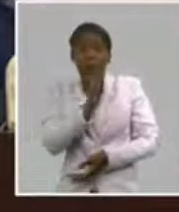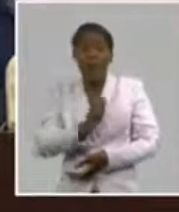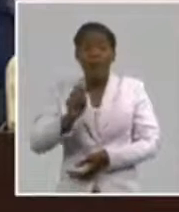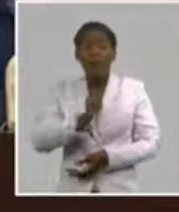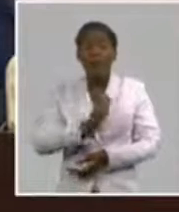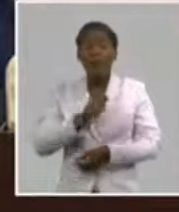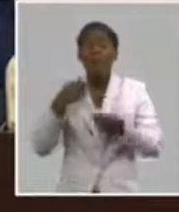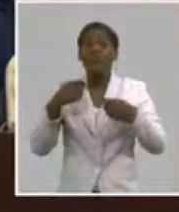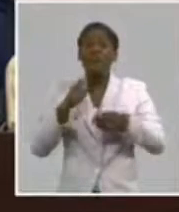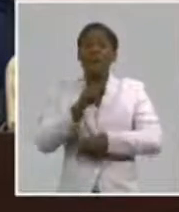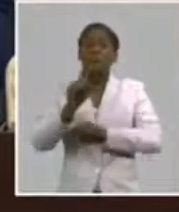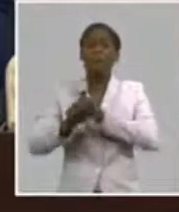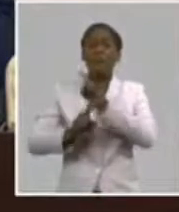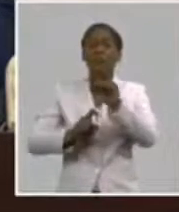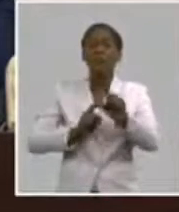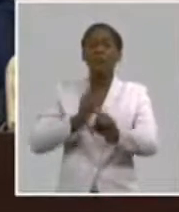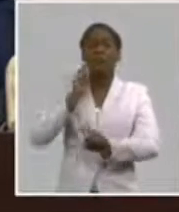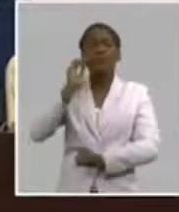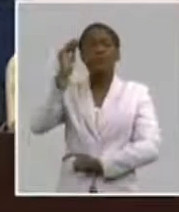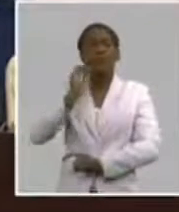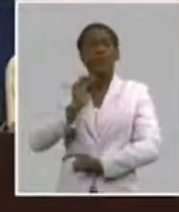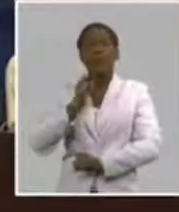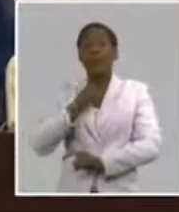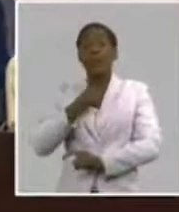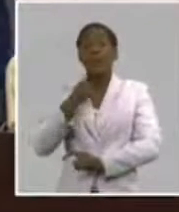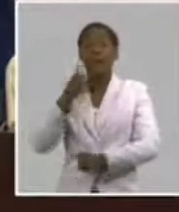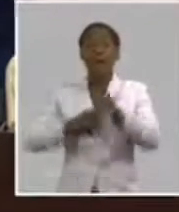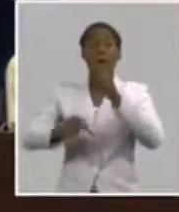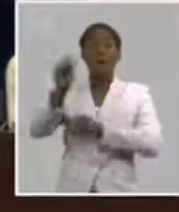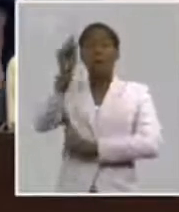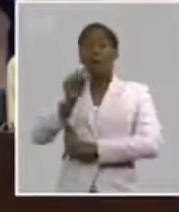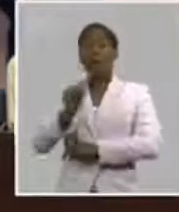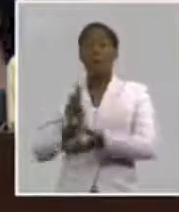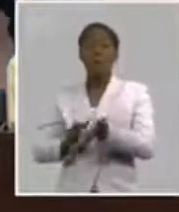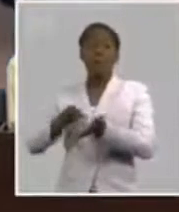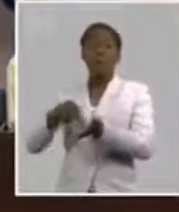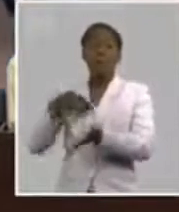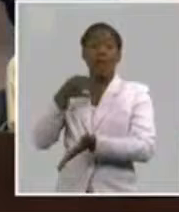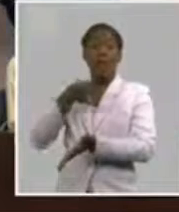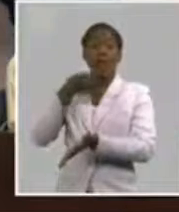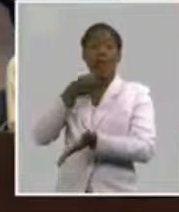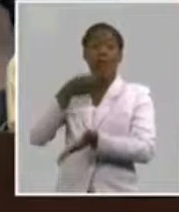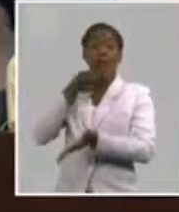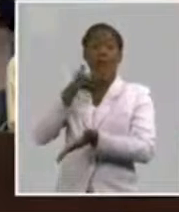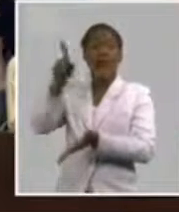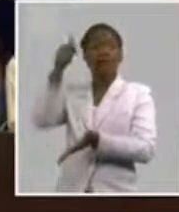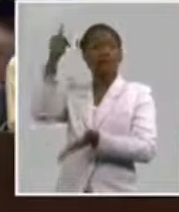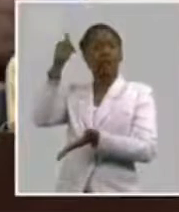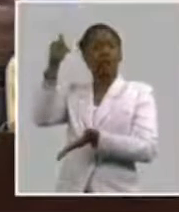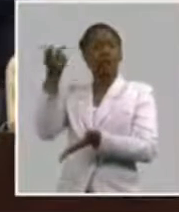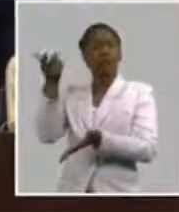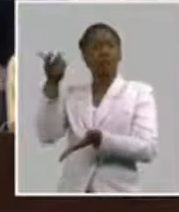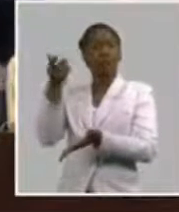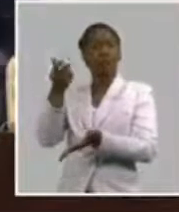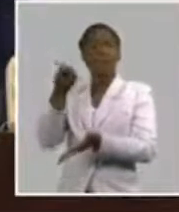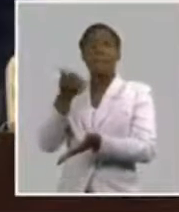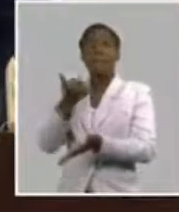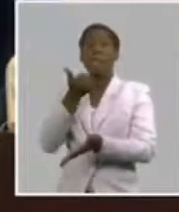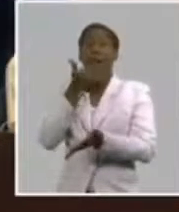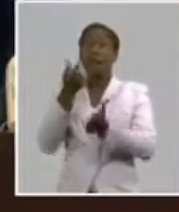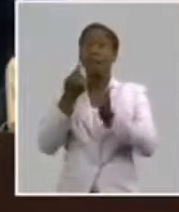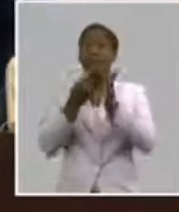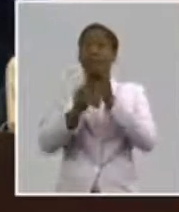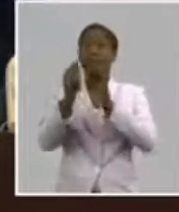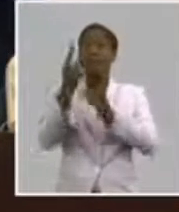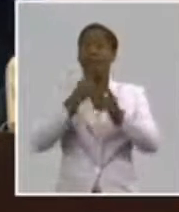de complejo. ¿Al que más sabe de eso? Porque lo necesito para poder solucionar el problema, para cumplir bien mi función